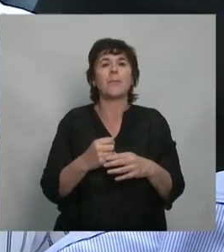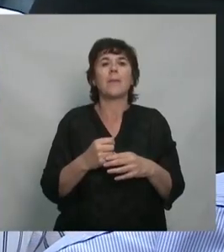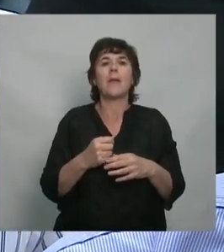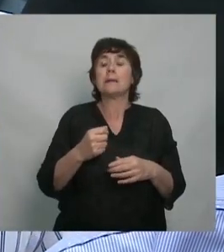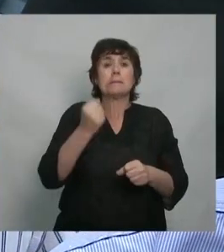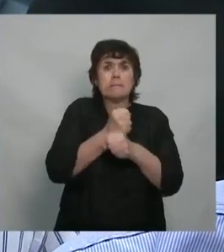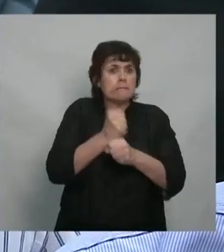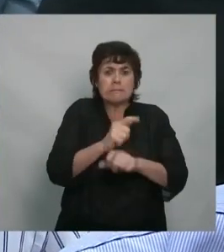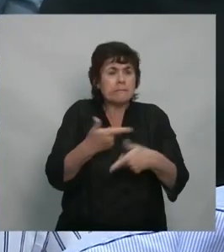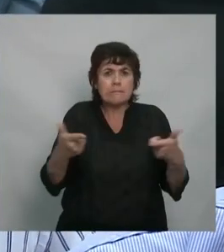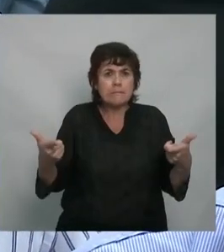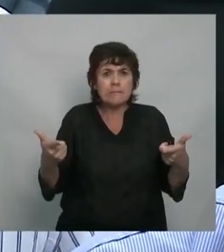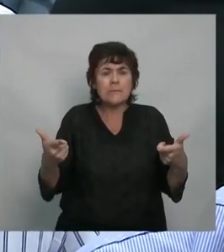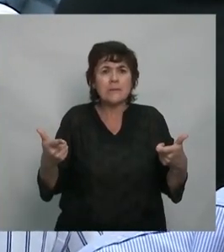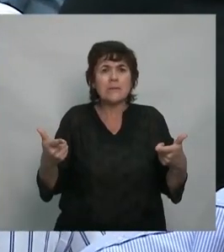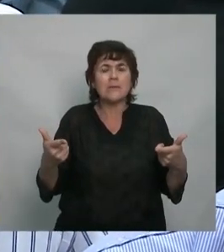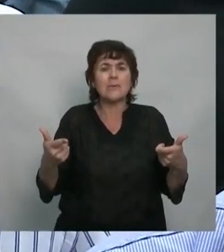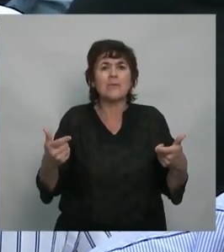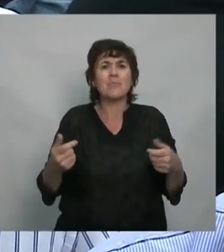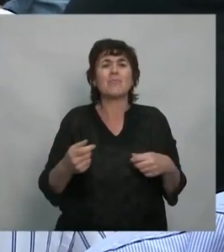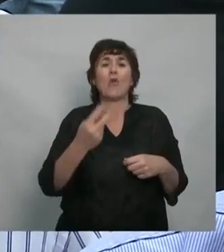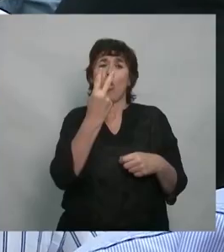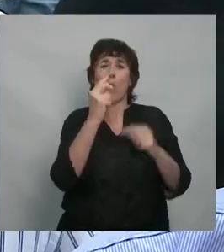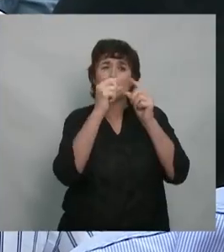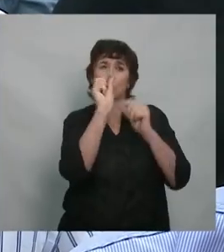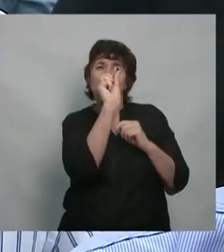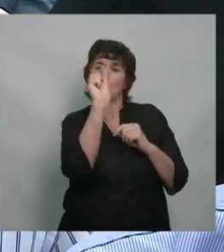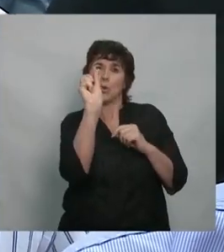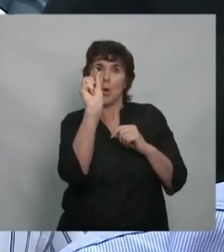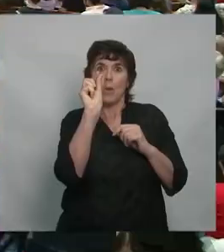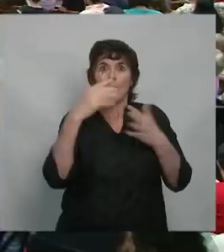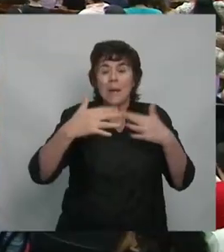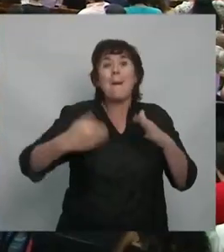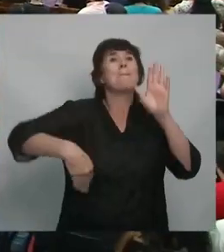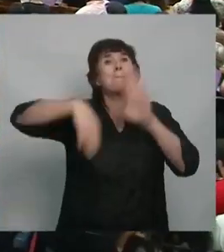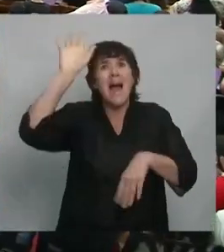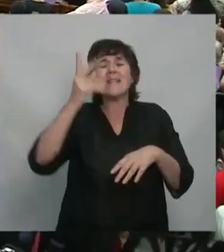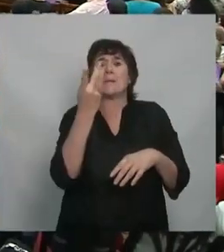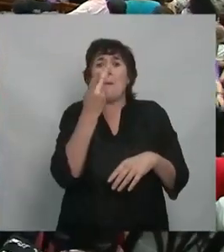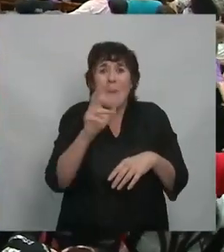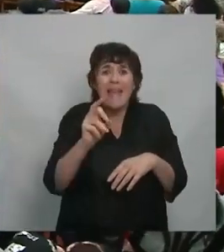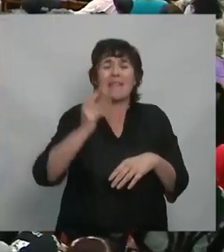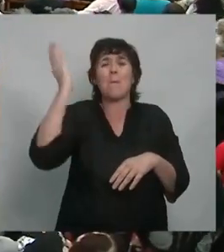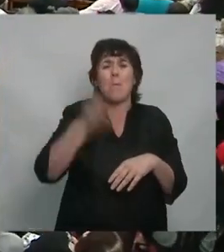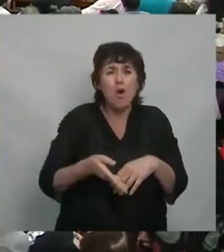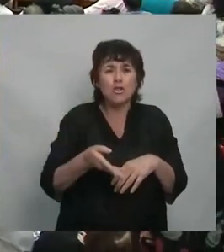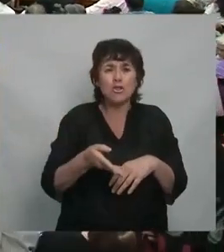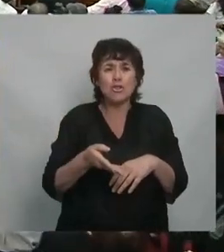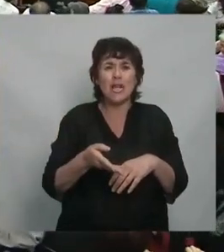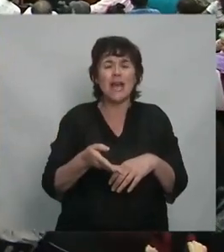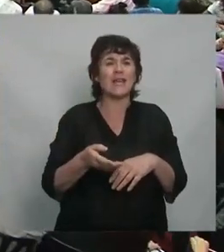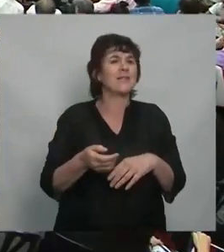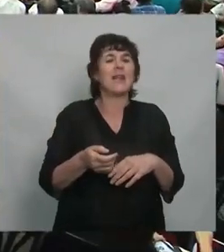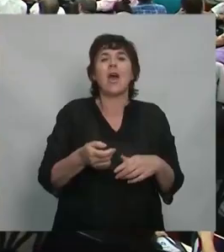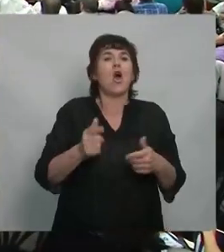desocupación había llegado a dos dígitos largos, más del 20%. No existía la